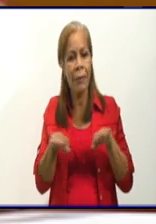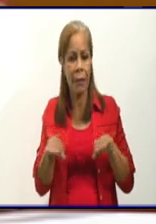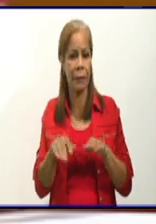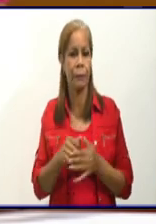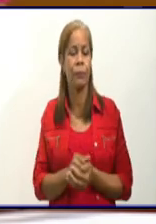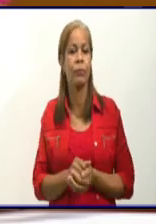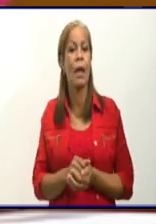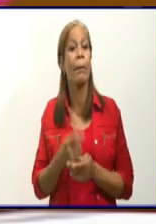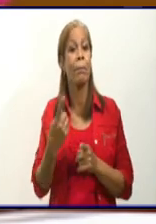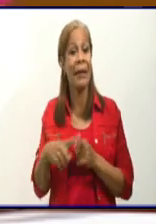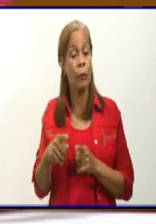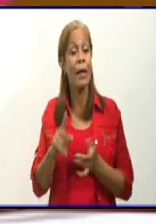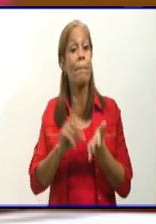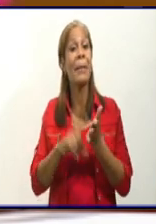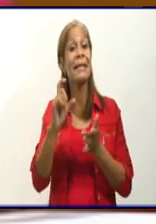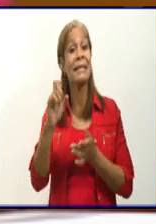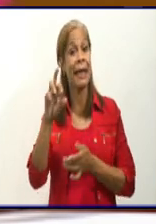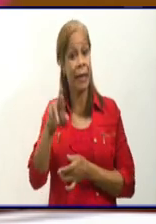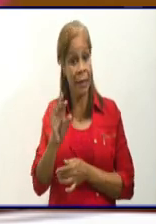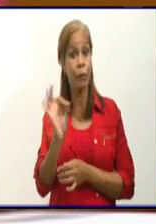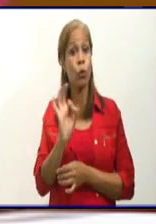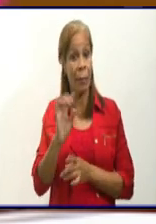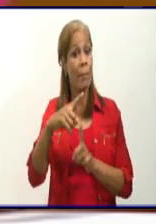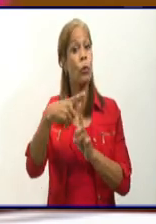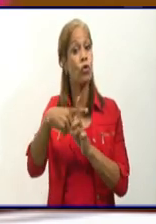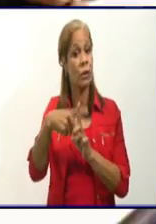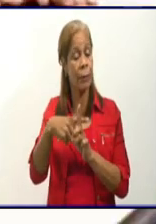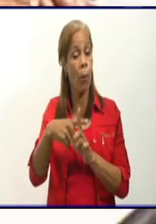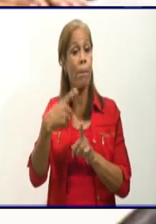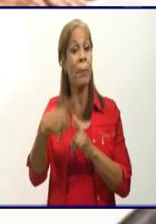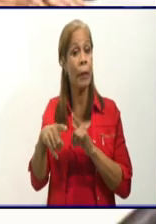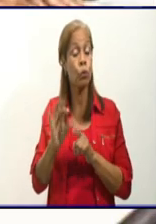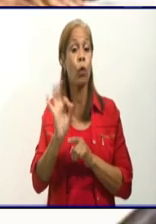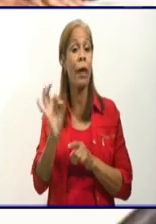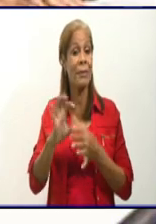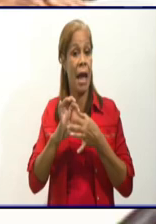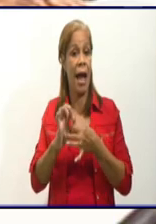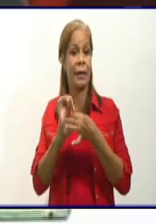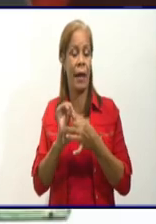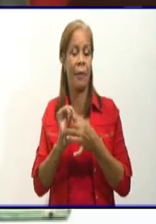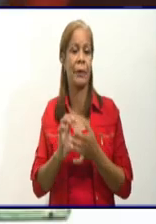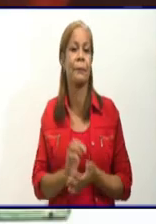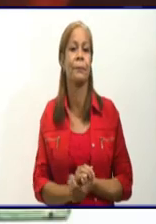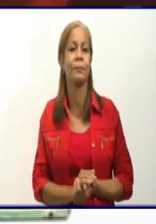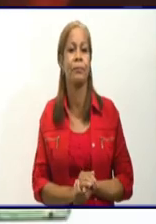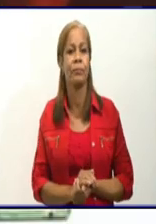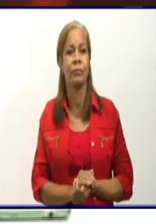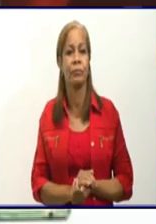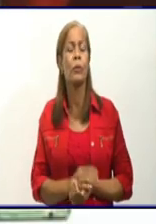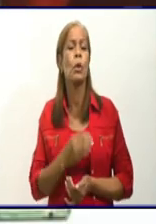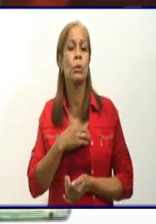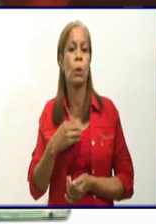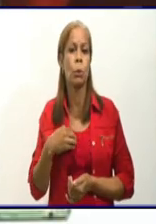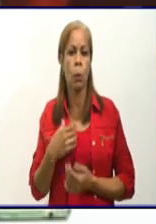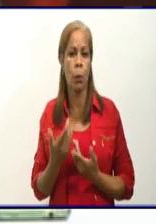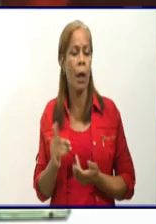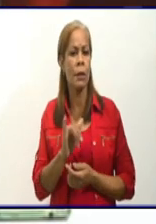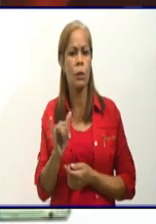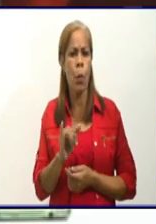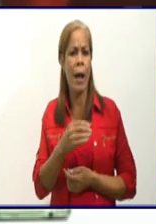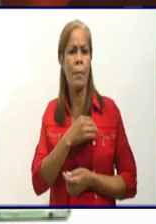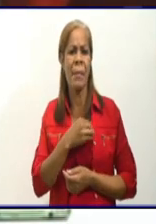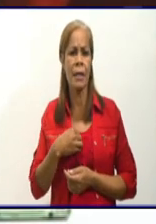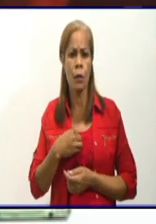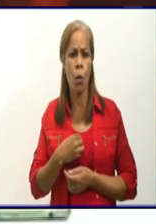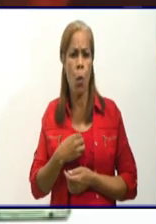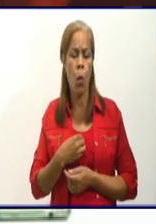todavía se encuentra en estado crítico con una evolución estable. Doctora, llama la atención, incluso lo hacía el doctor Francisco Durán en la